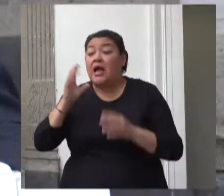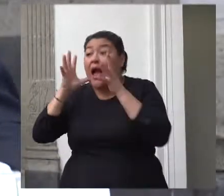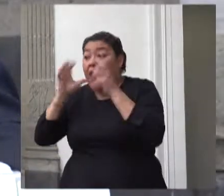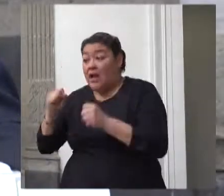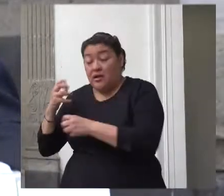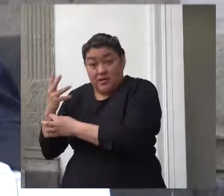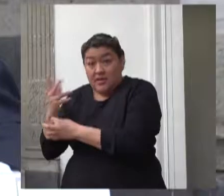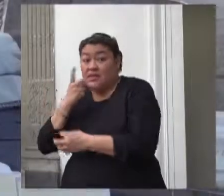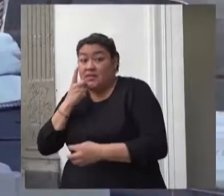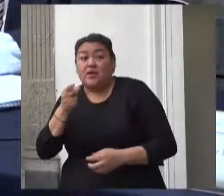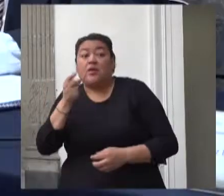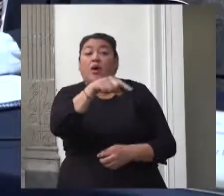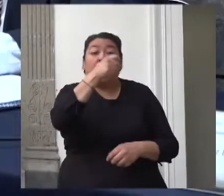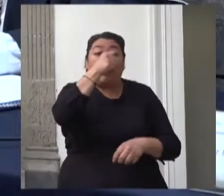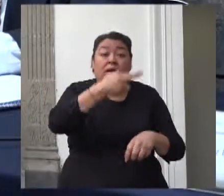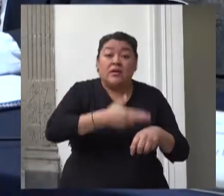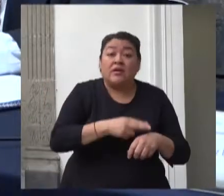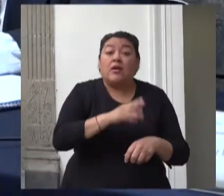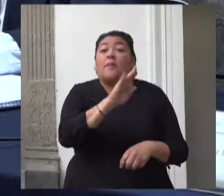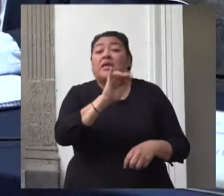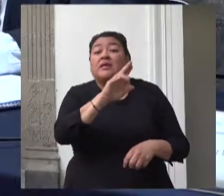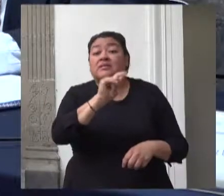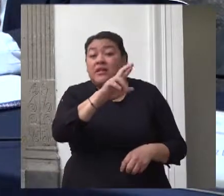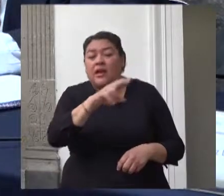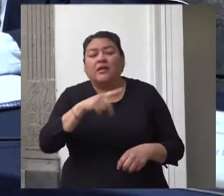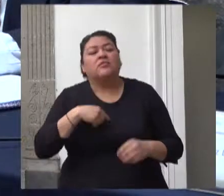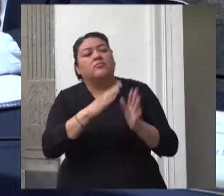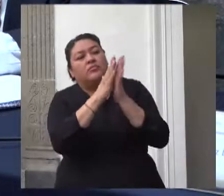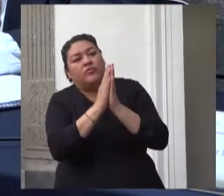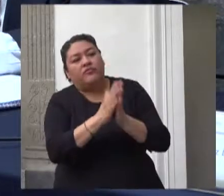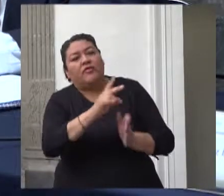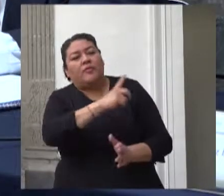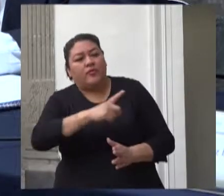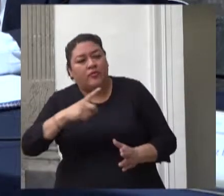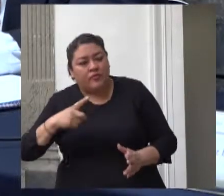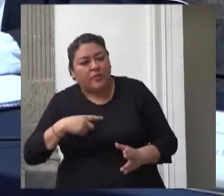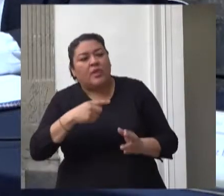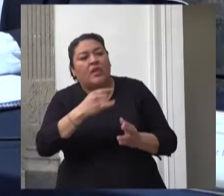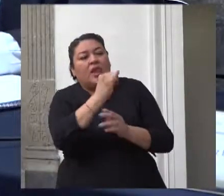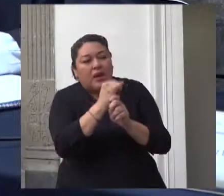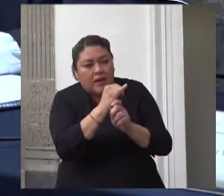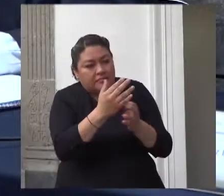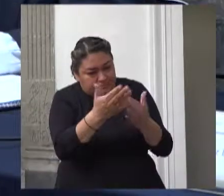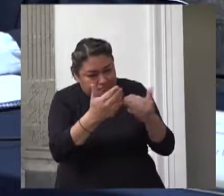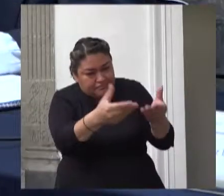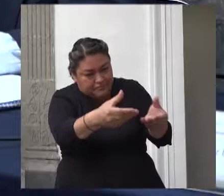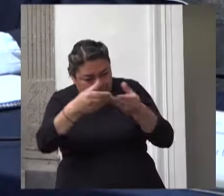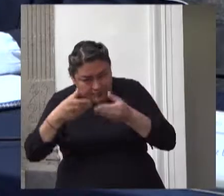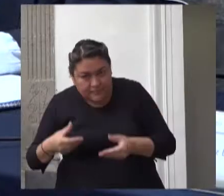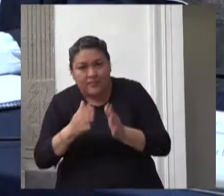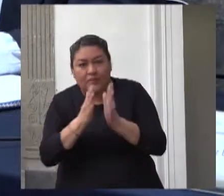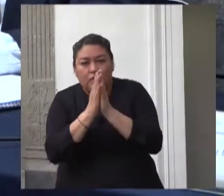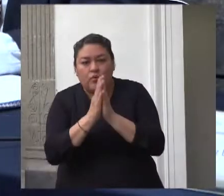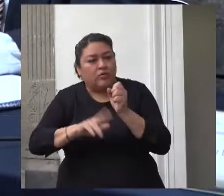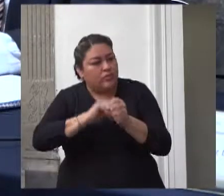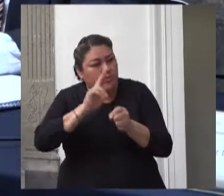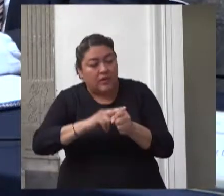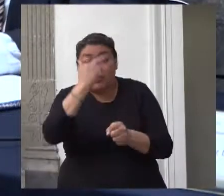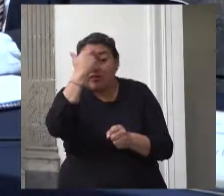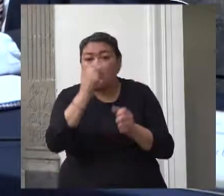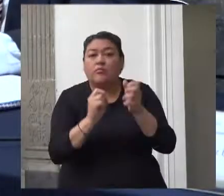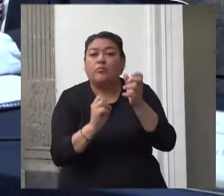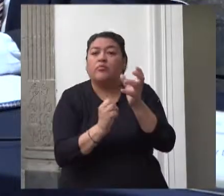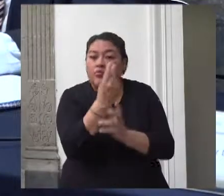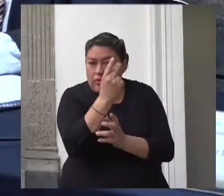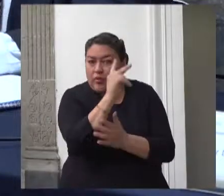a la de bienestar que debía remitir el diagnóstico solicitado para los programas de nueva creación